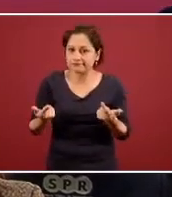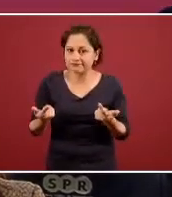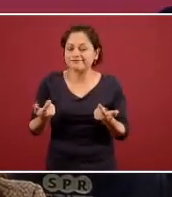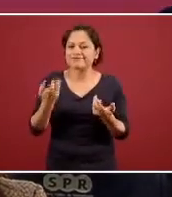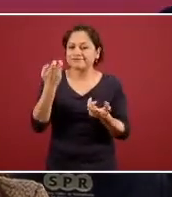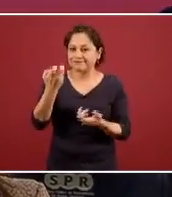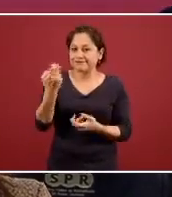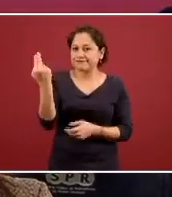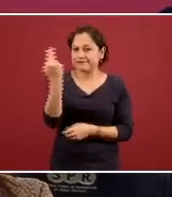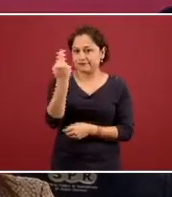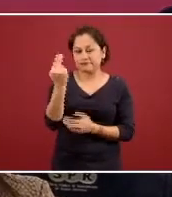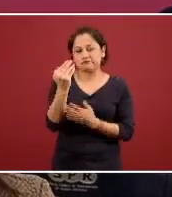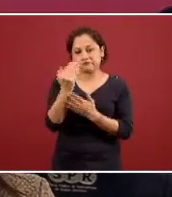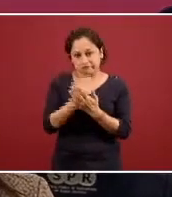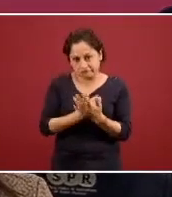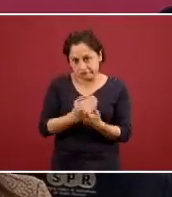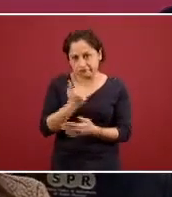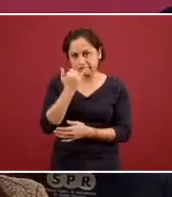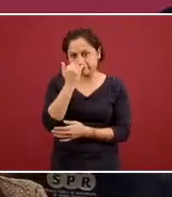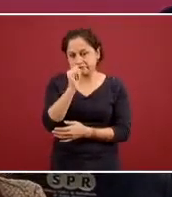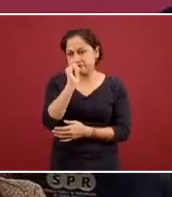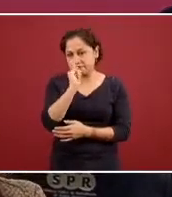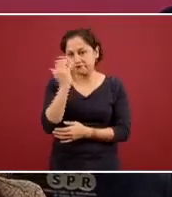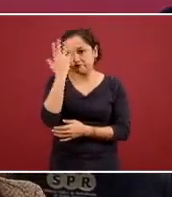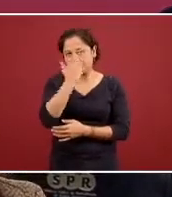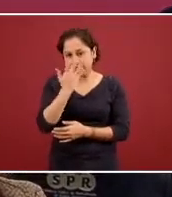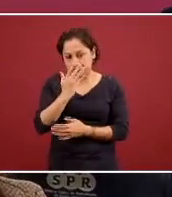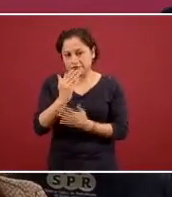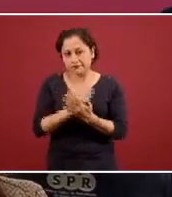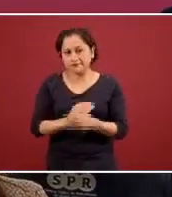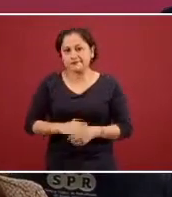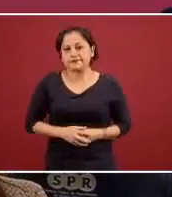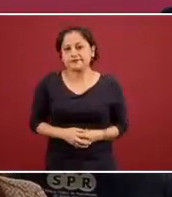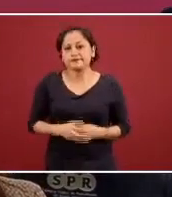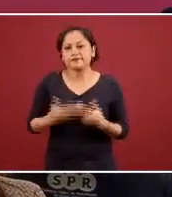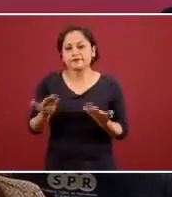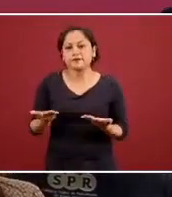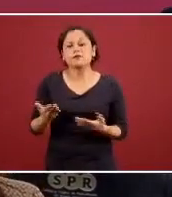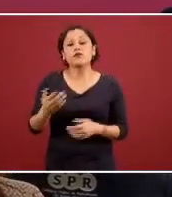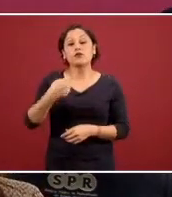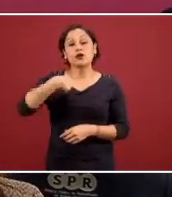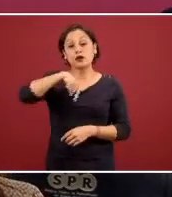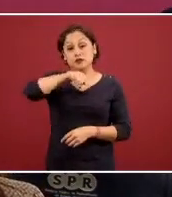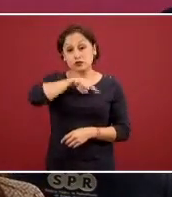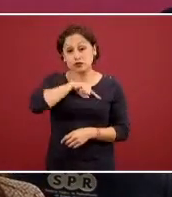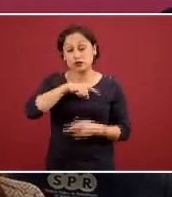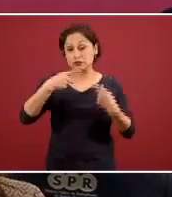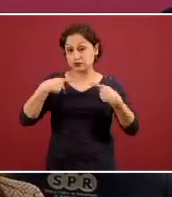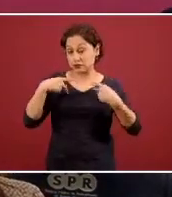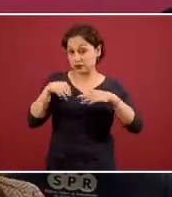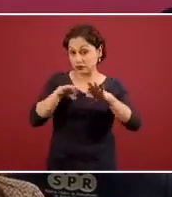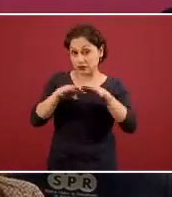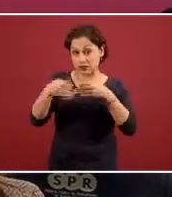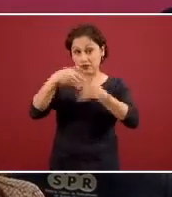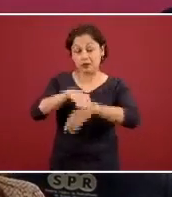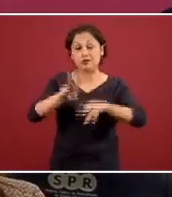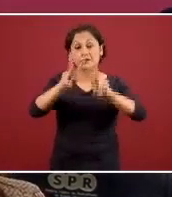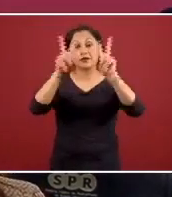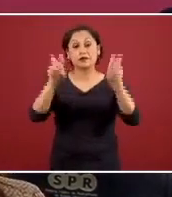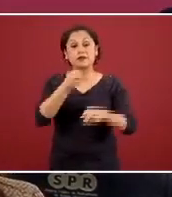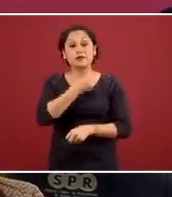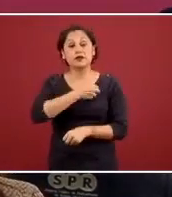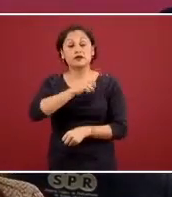entonces como parte del personal de salud estamos viendo una situación difícil de resolver porque el personal